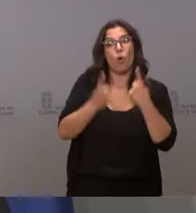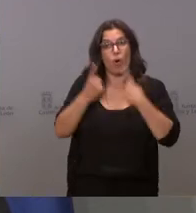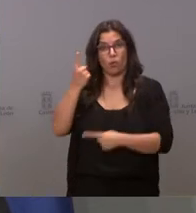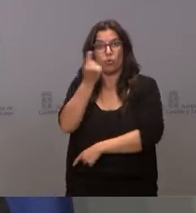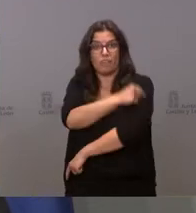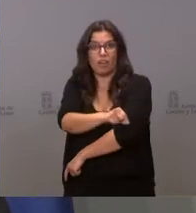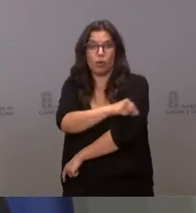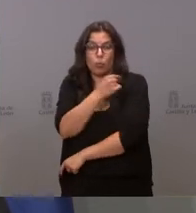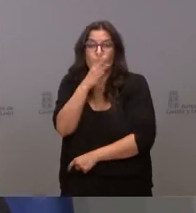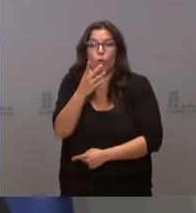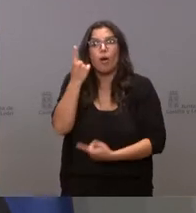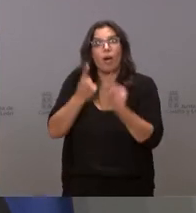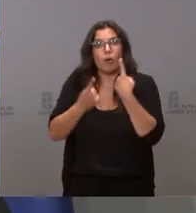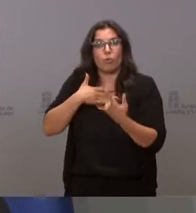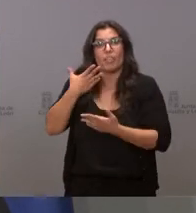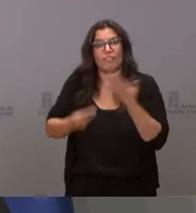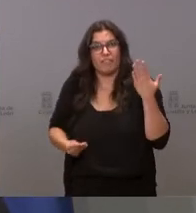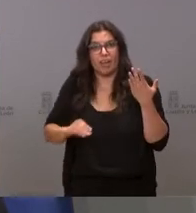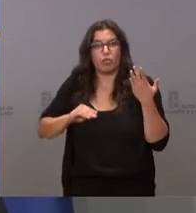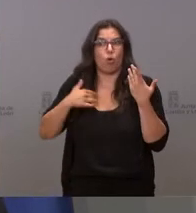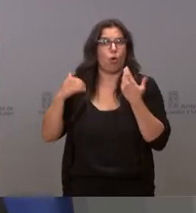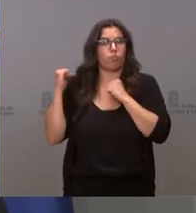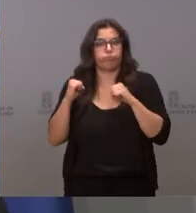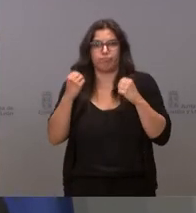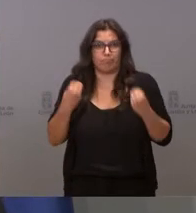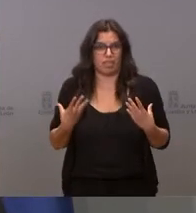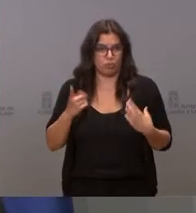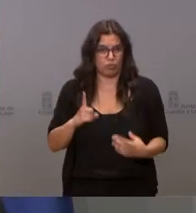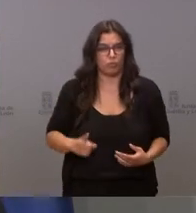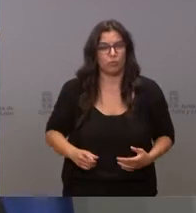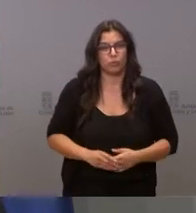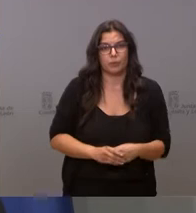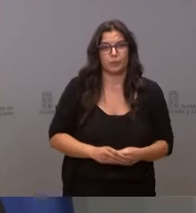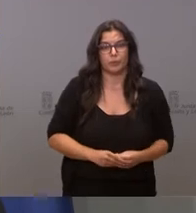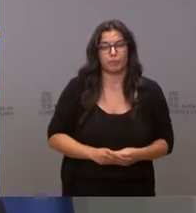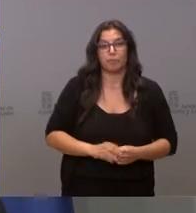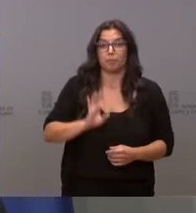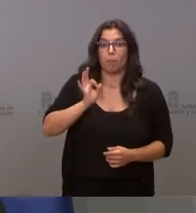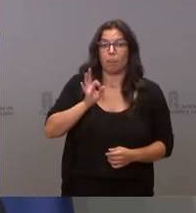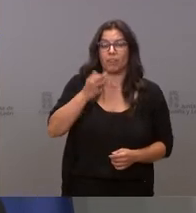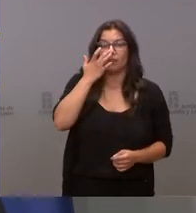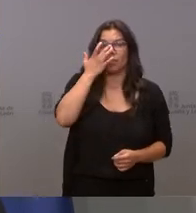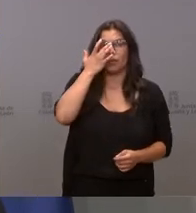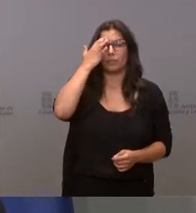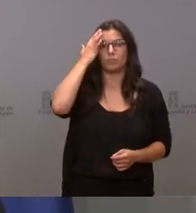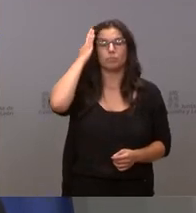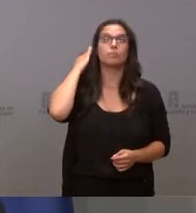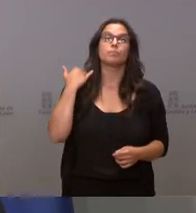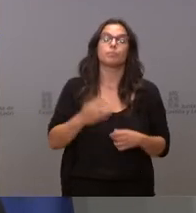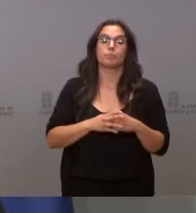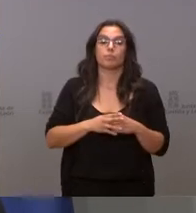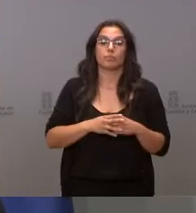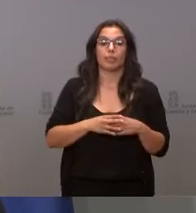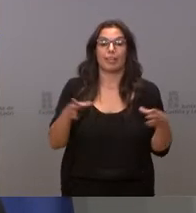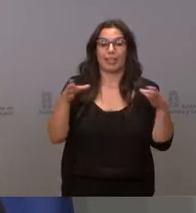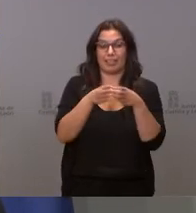que pudiera haber un fallo en la inmunización. Es verdad que la mortalidad en este